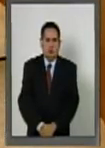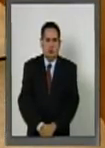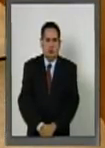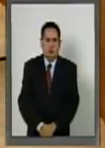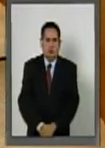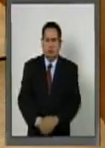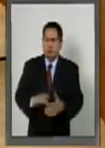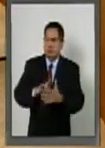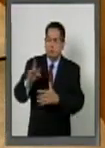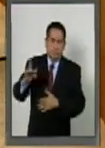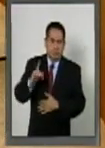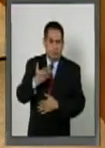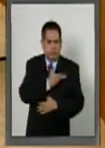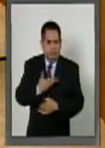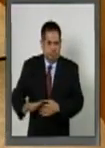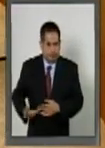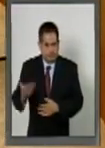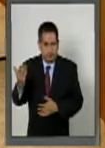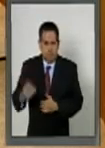Gracias, presidenta.